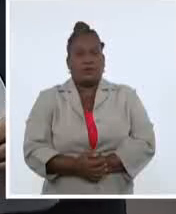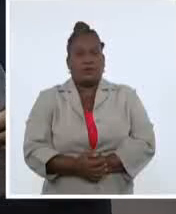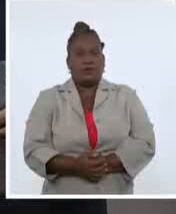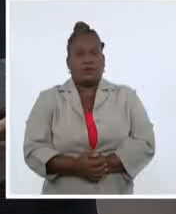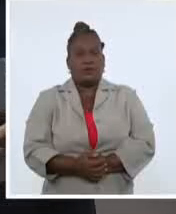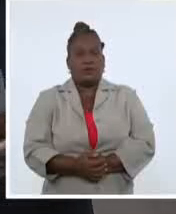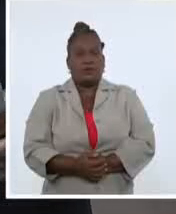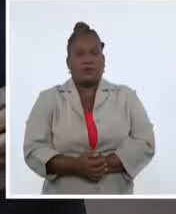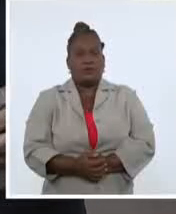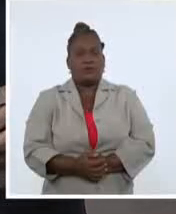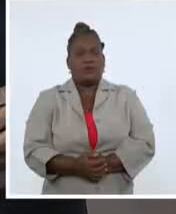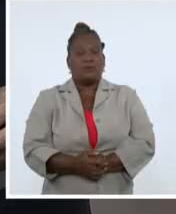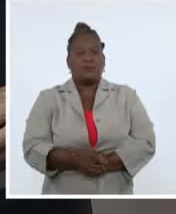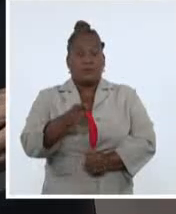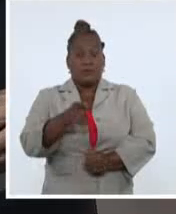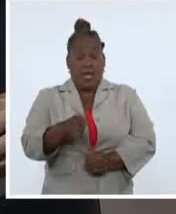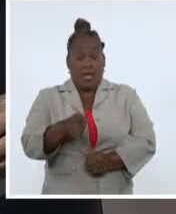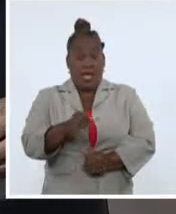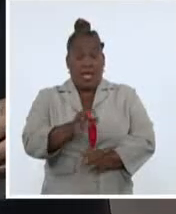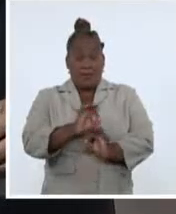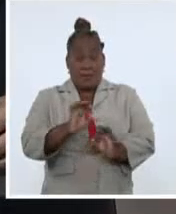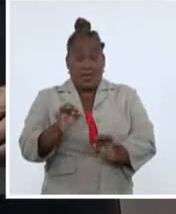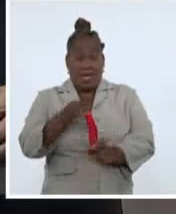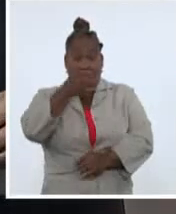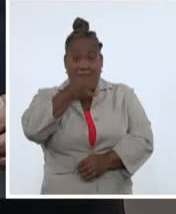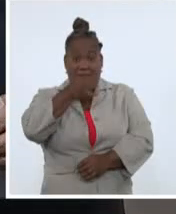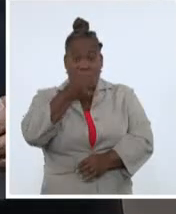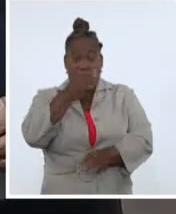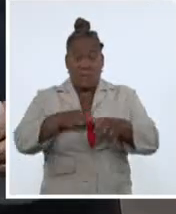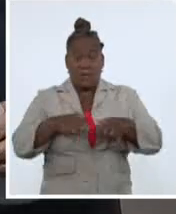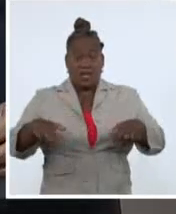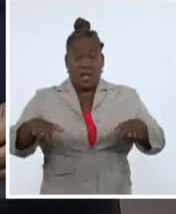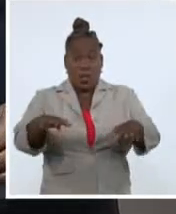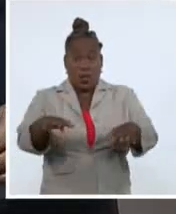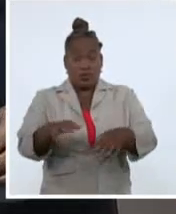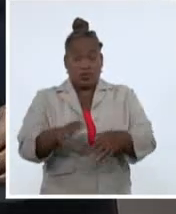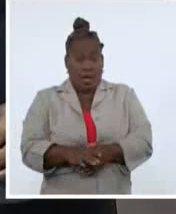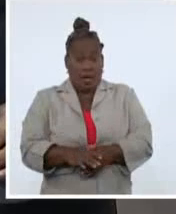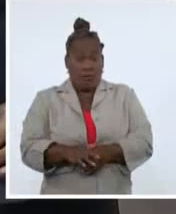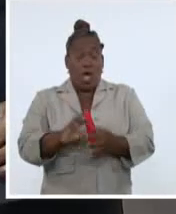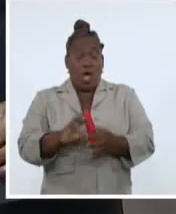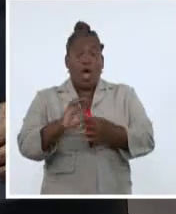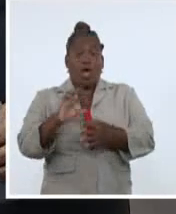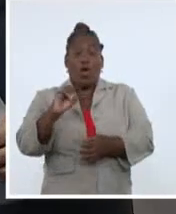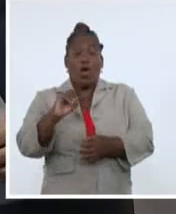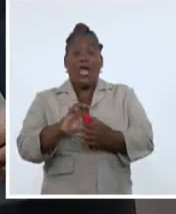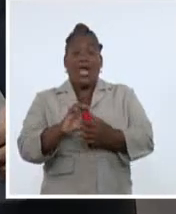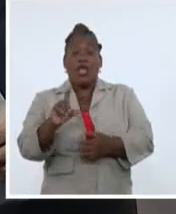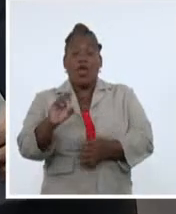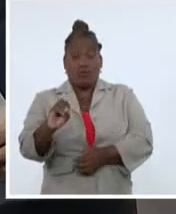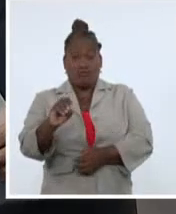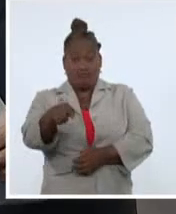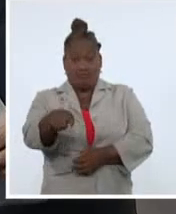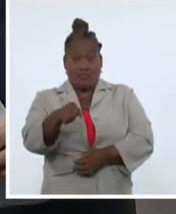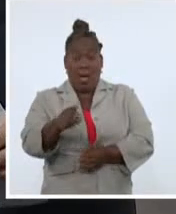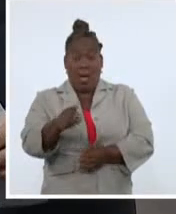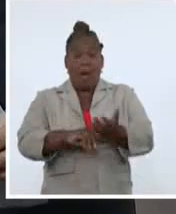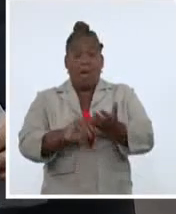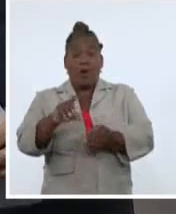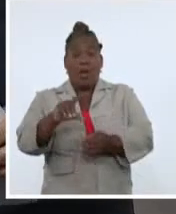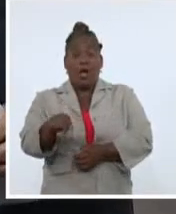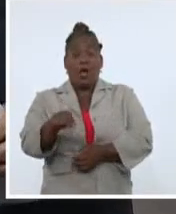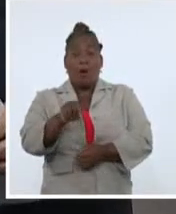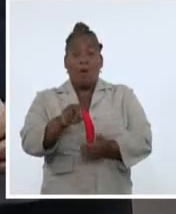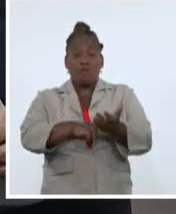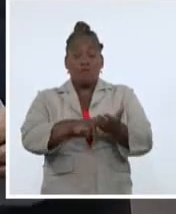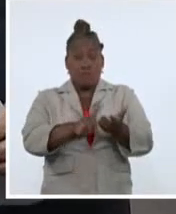En su intervención especial de este martes en la Mesa Redonda, Rogelio Polanco Fuentes, miembro del Secretariado del Comité Central del Partido Comunista de